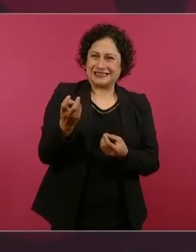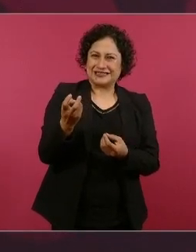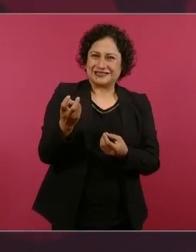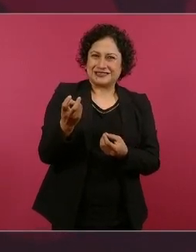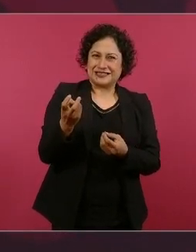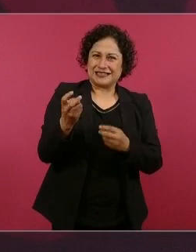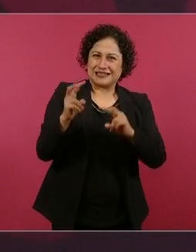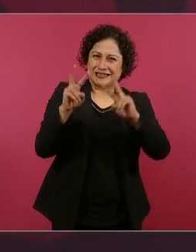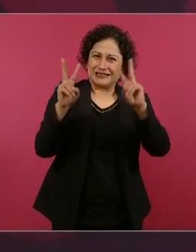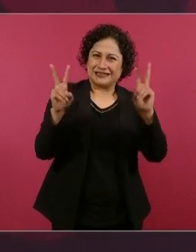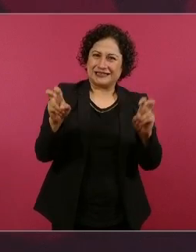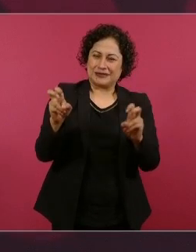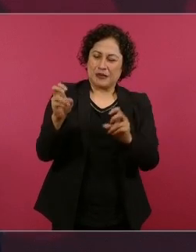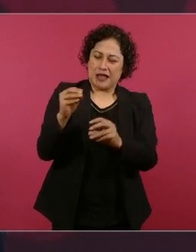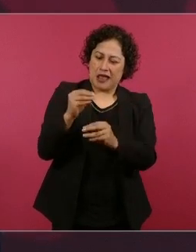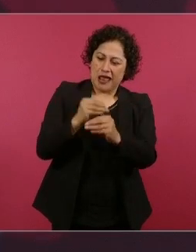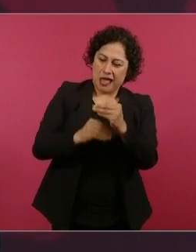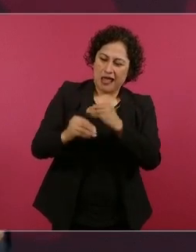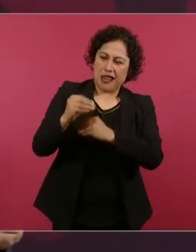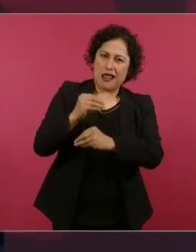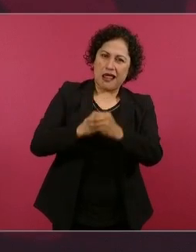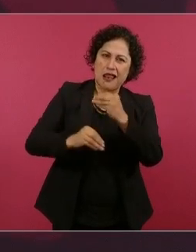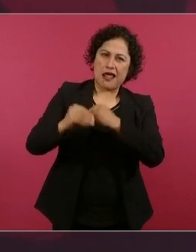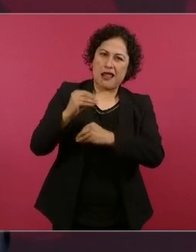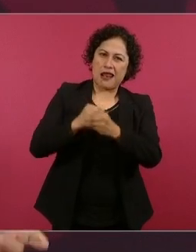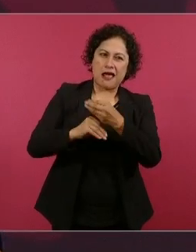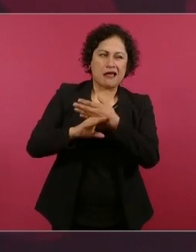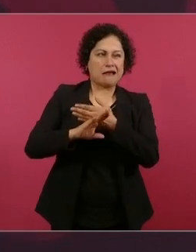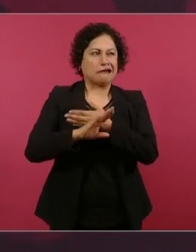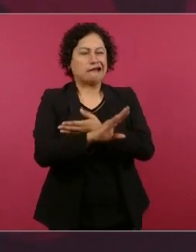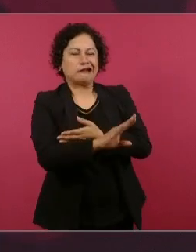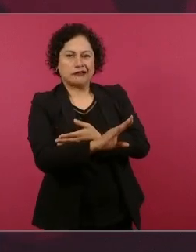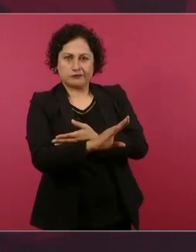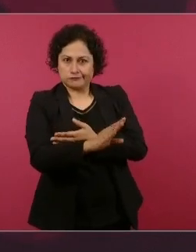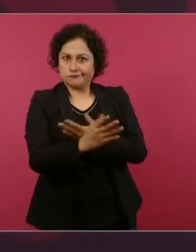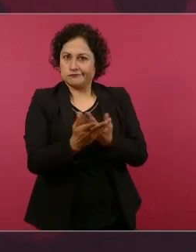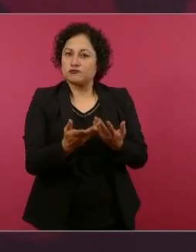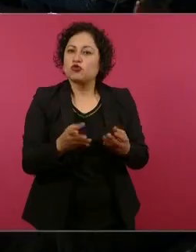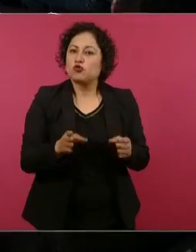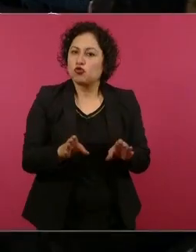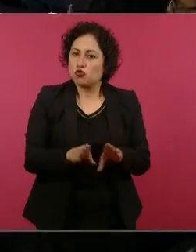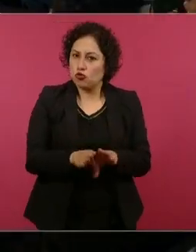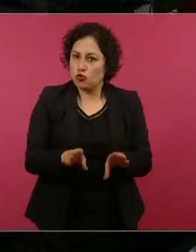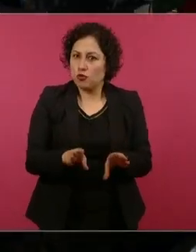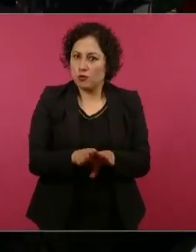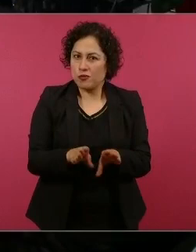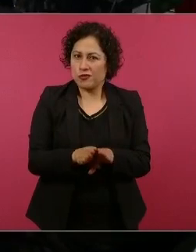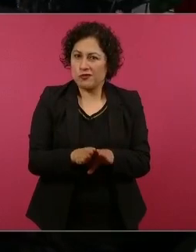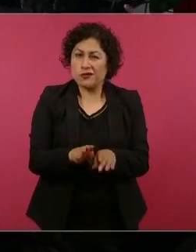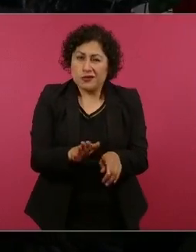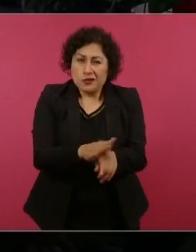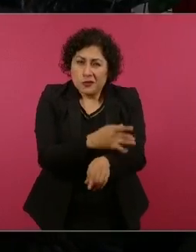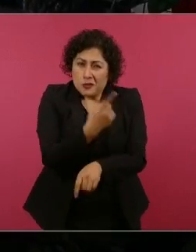polémicas que son innecesarias.